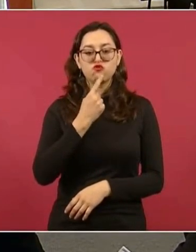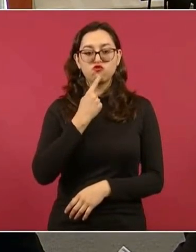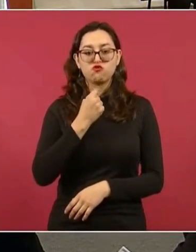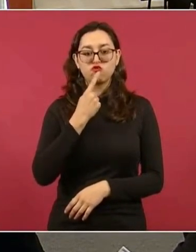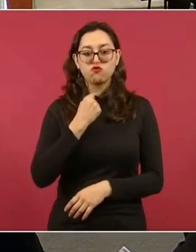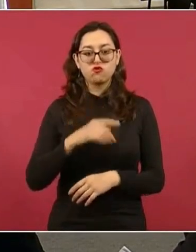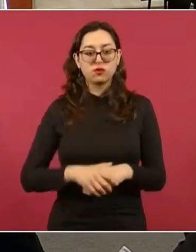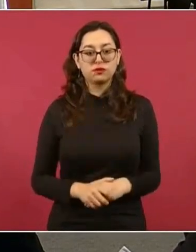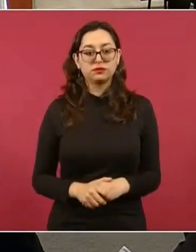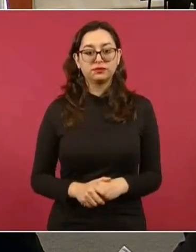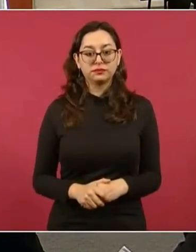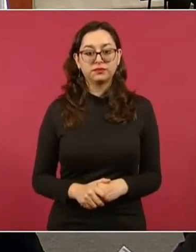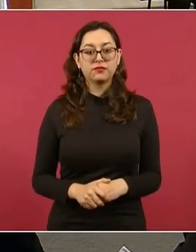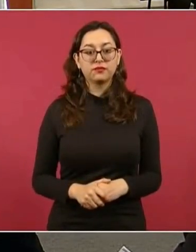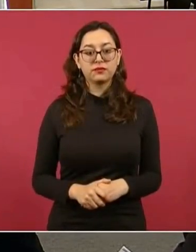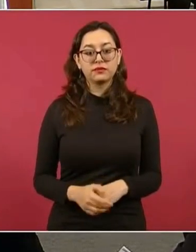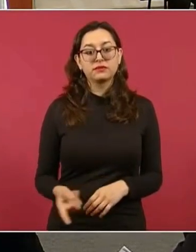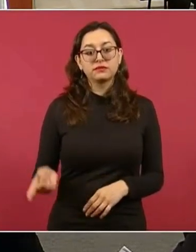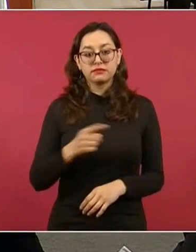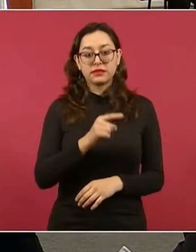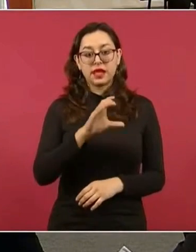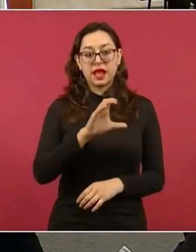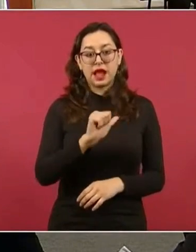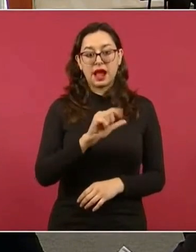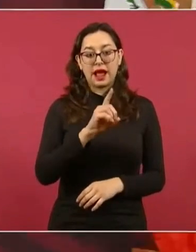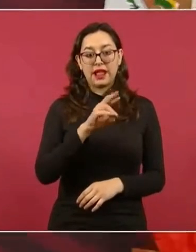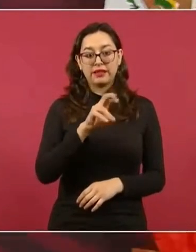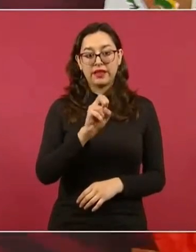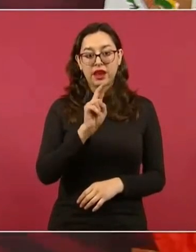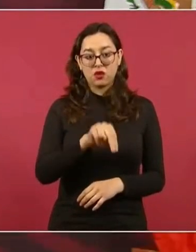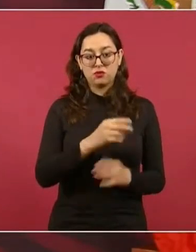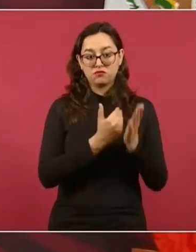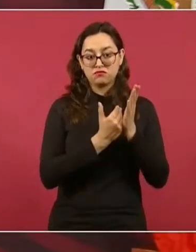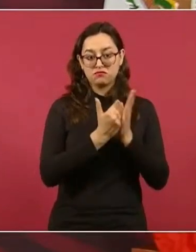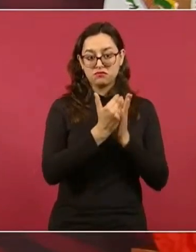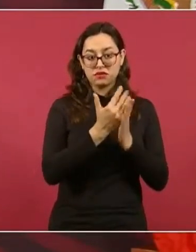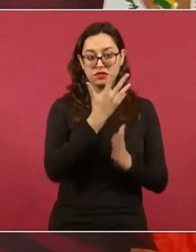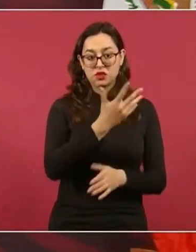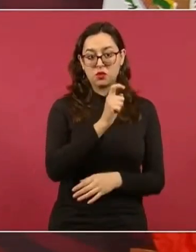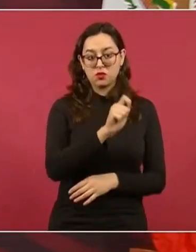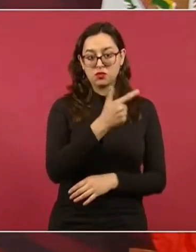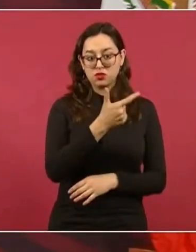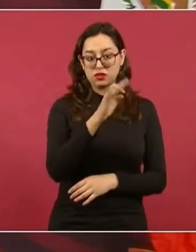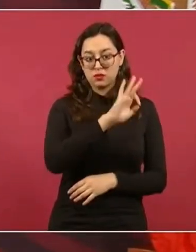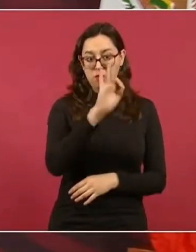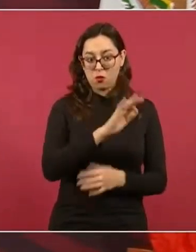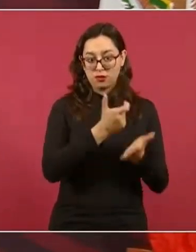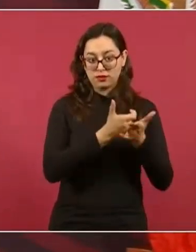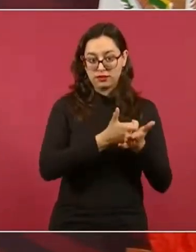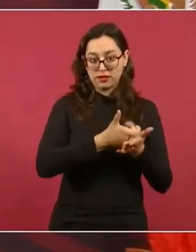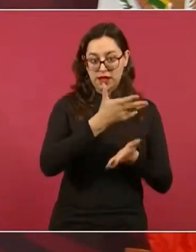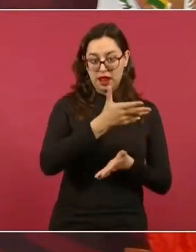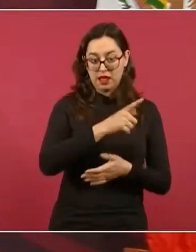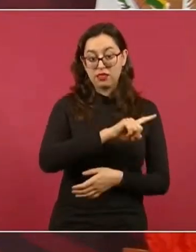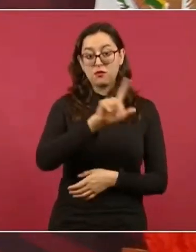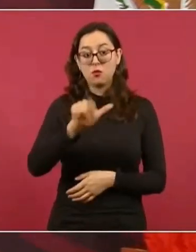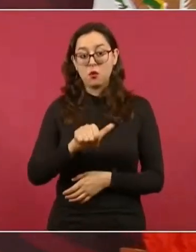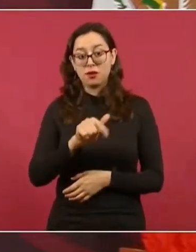5.7% de aumento con Calderón. 46% de aumento con Peña Nieto.